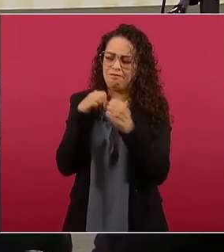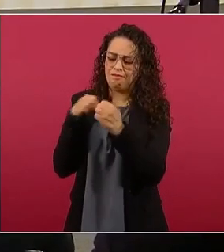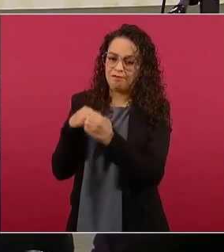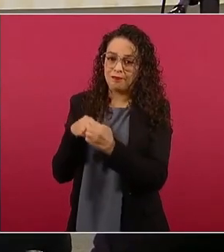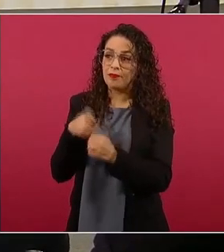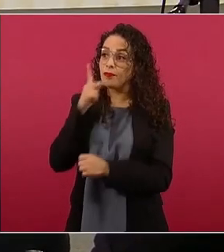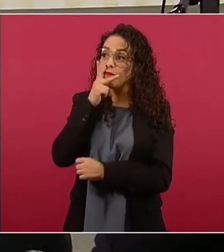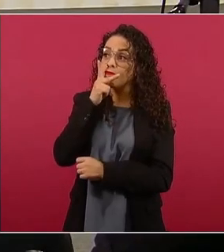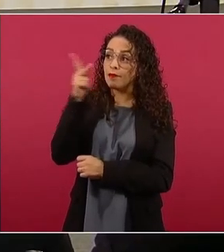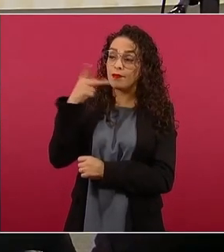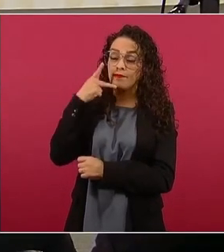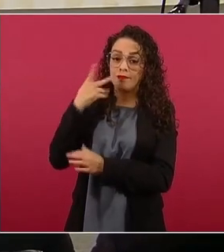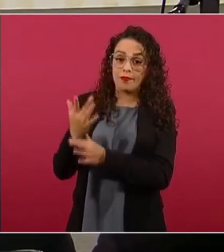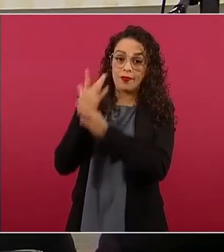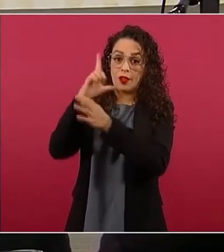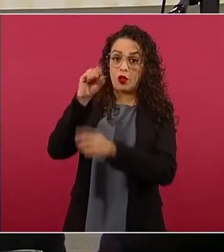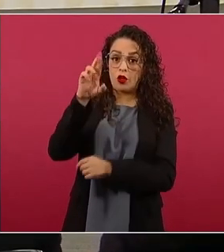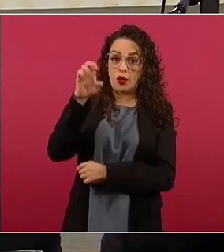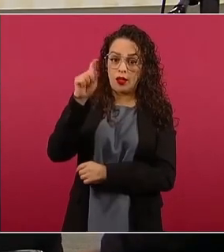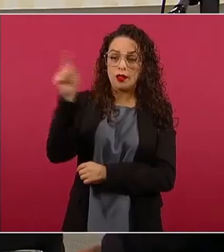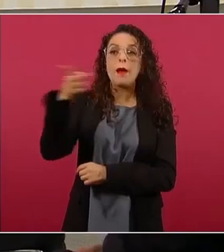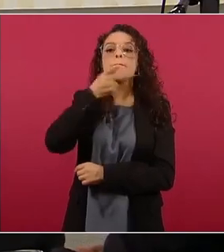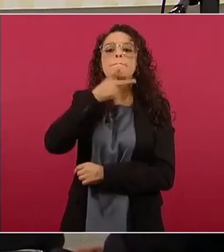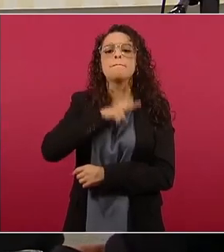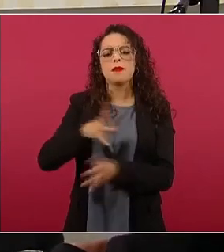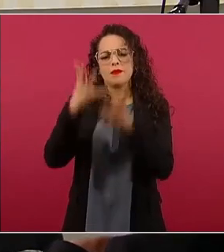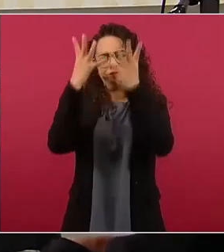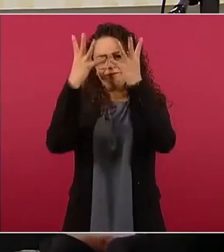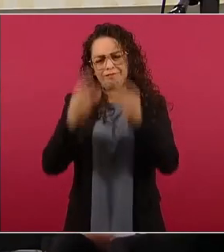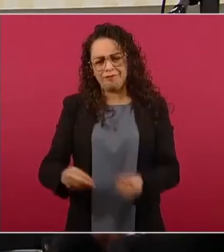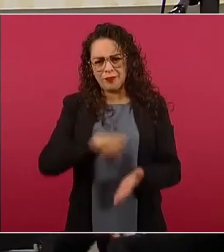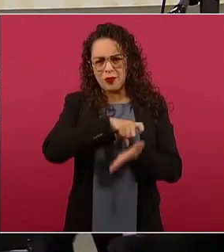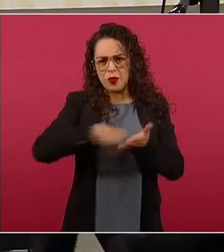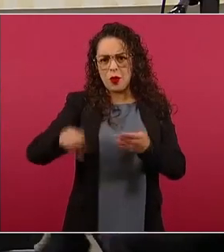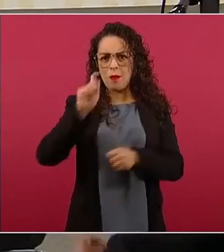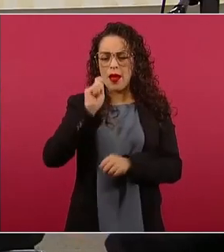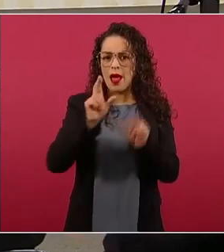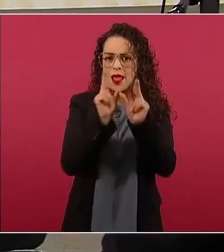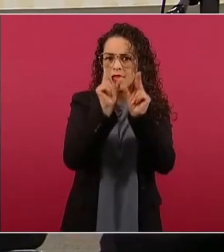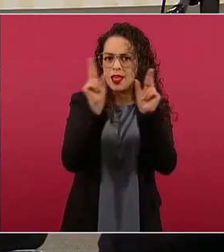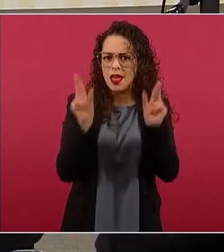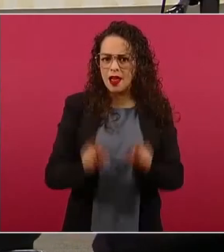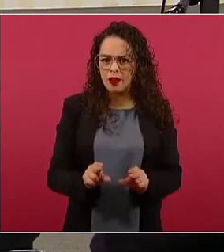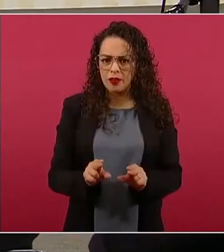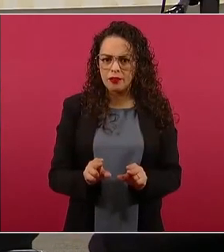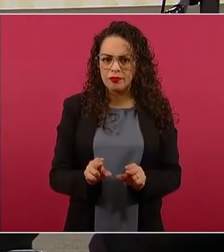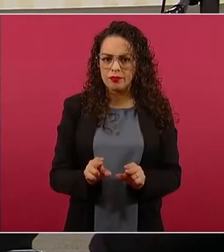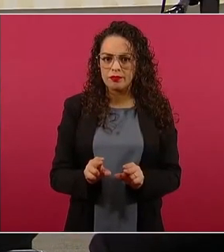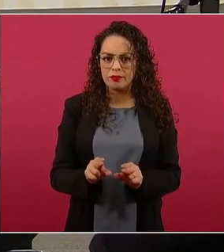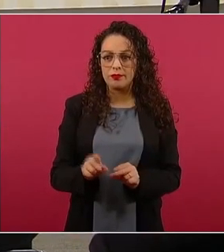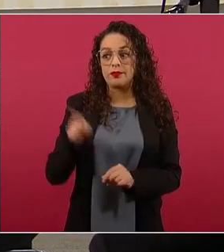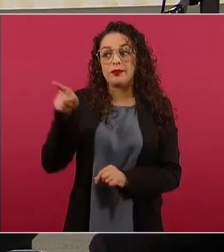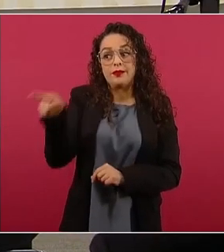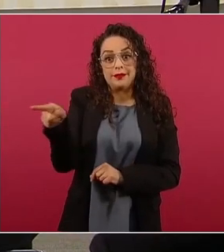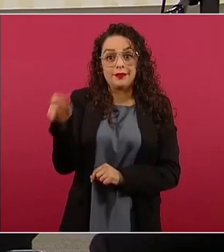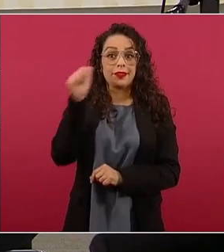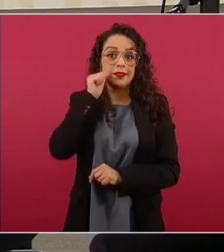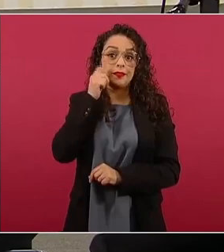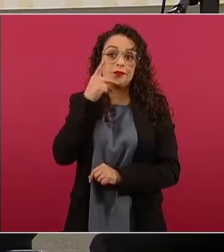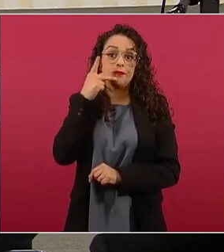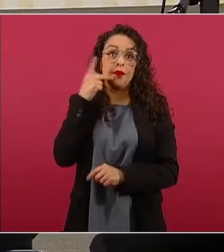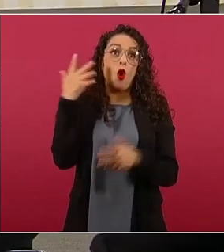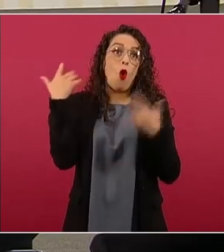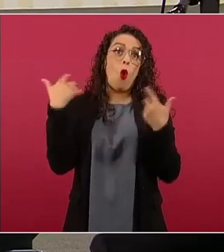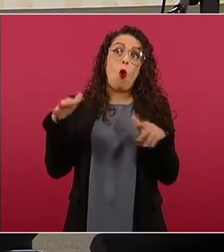Pemex habría comprado una cantidad descomunal de hielos, por lo cual el presentador, como siempre, hizo un escándalo. Al respecto,